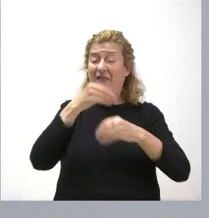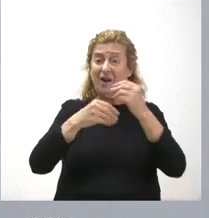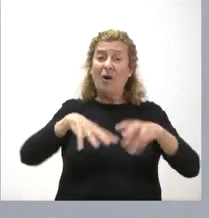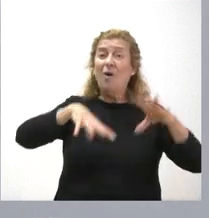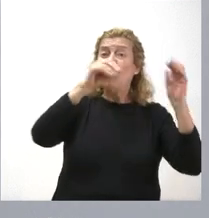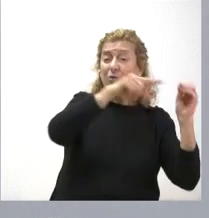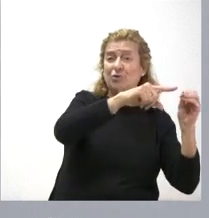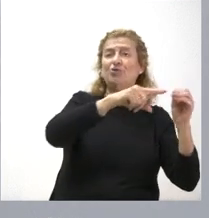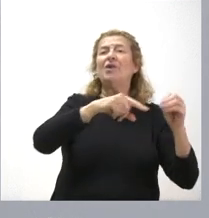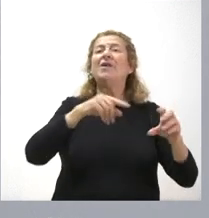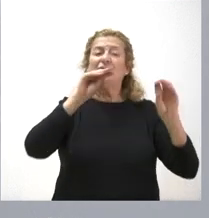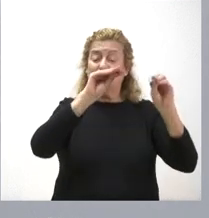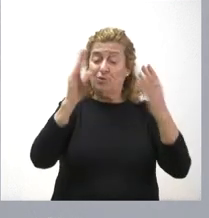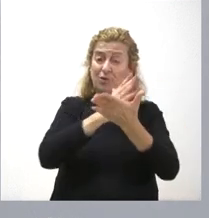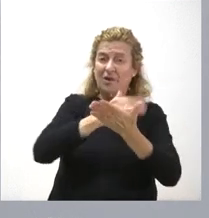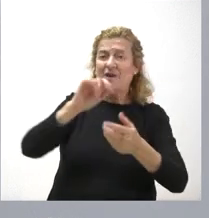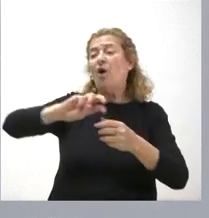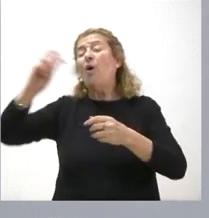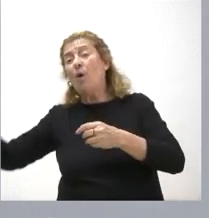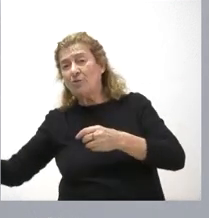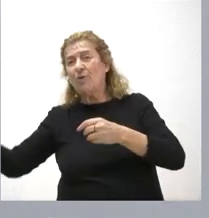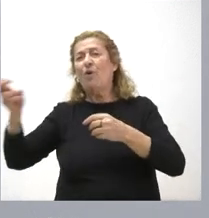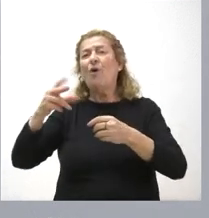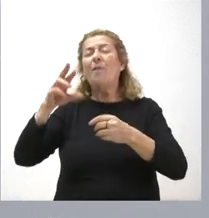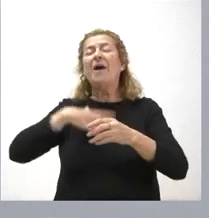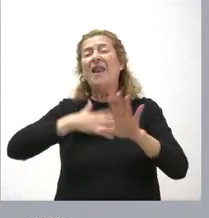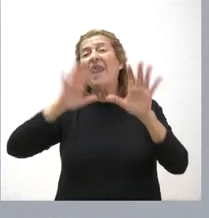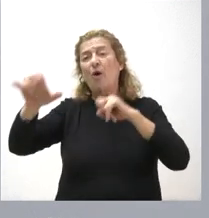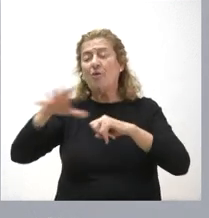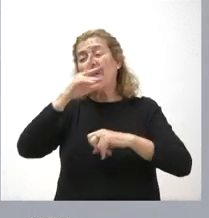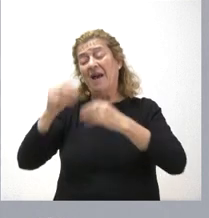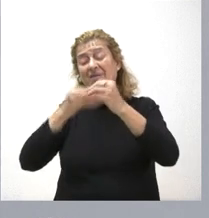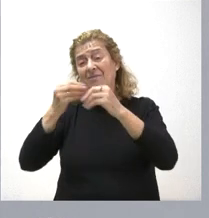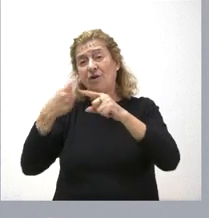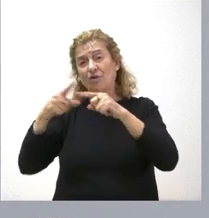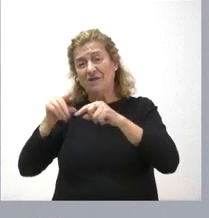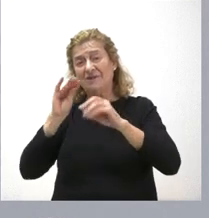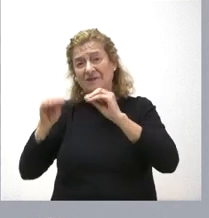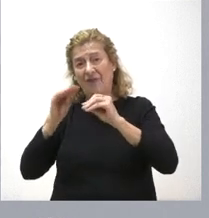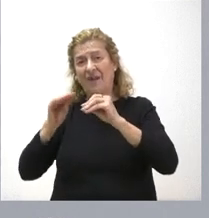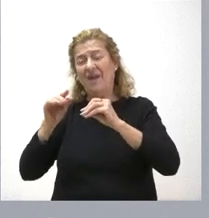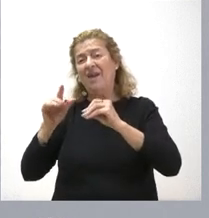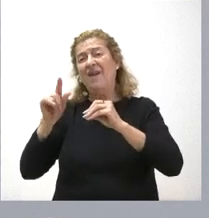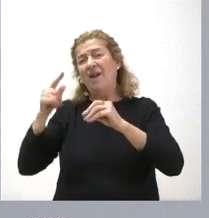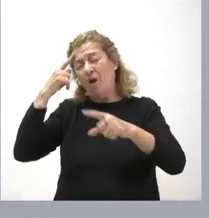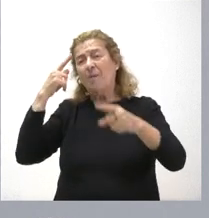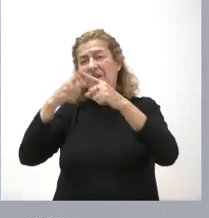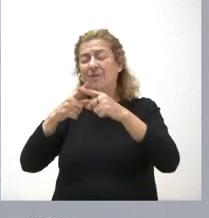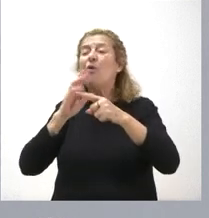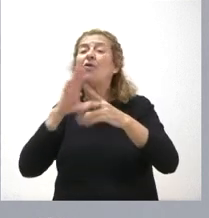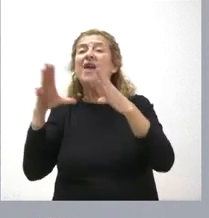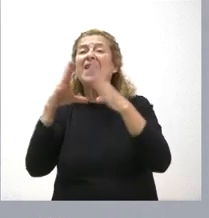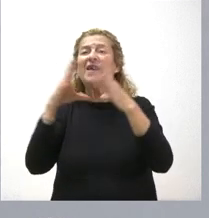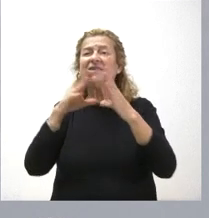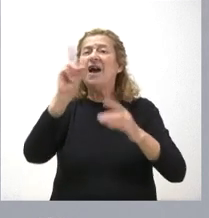caso del Ayuntamiento de Roperuelos del Páramo en León para las actuaciones que tienen como objetivo actuar en la iglesia de